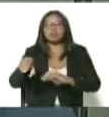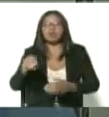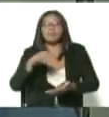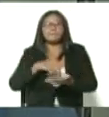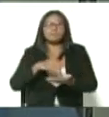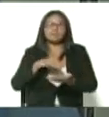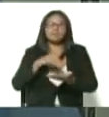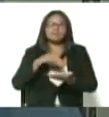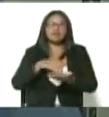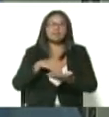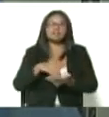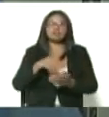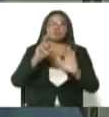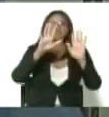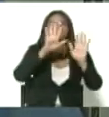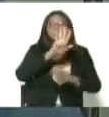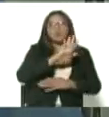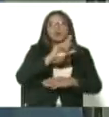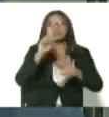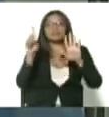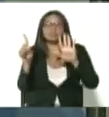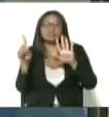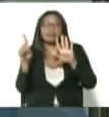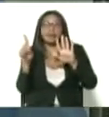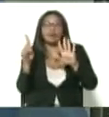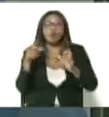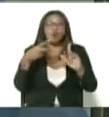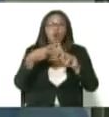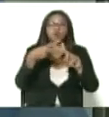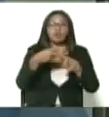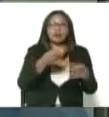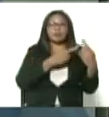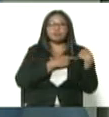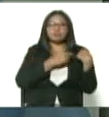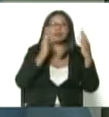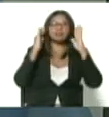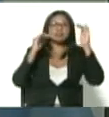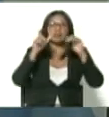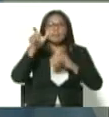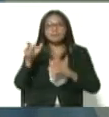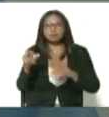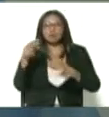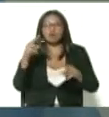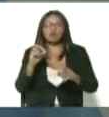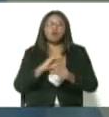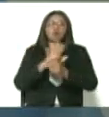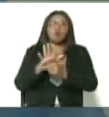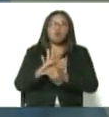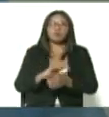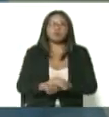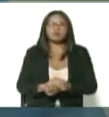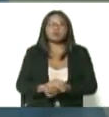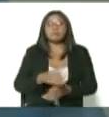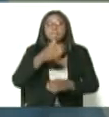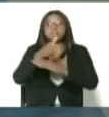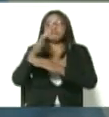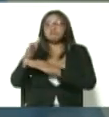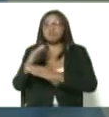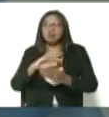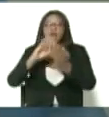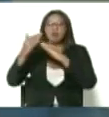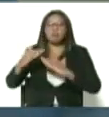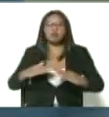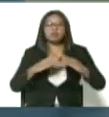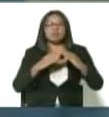son 56 hoteles sanitarios, y bueno, todo ese personal que está en las comunidades, desplegado, en el casa por casa,